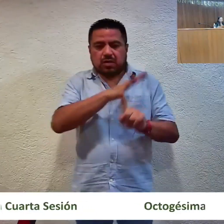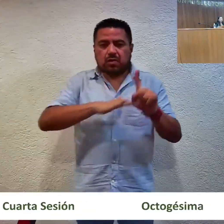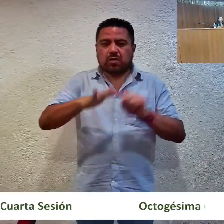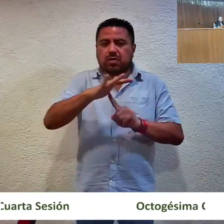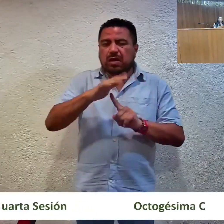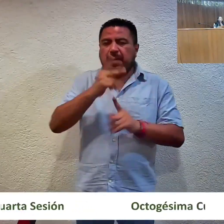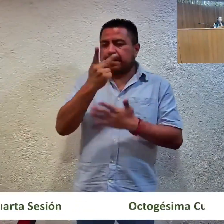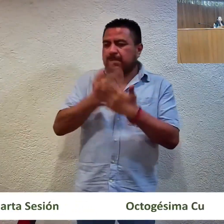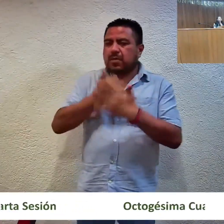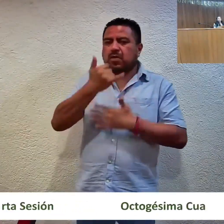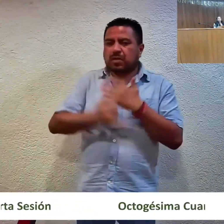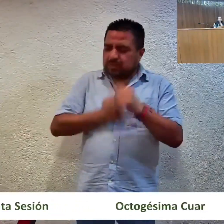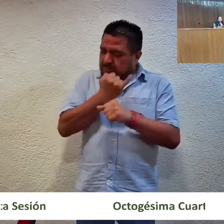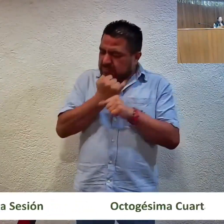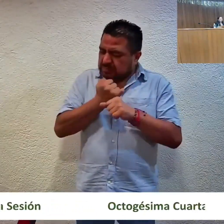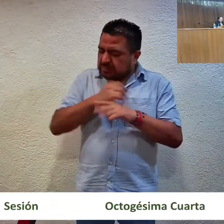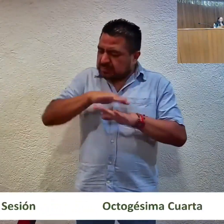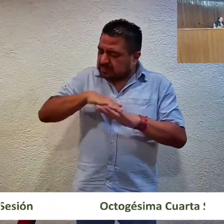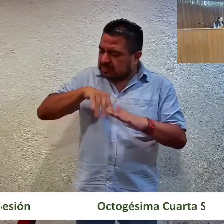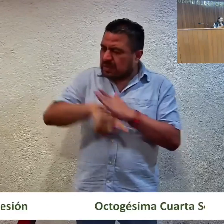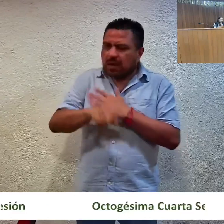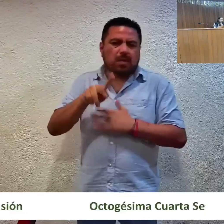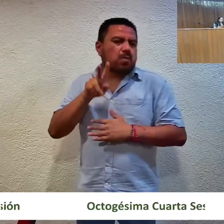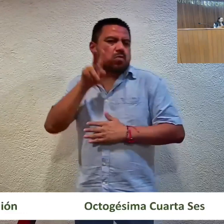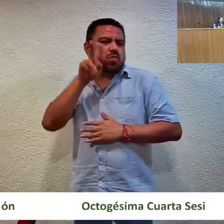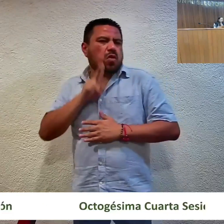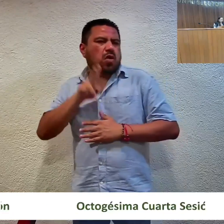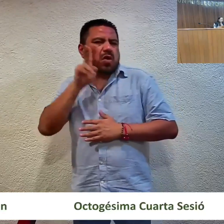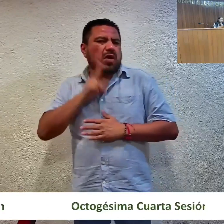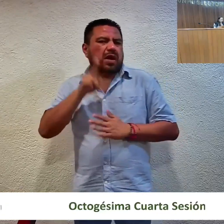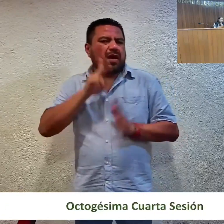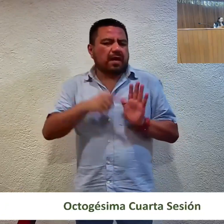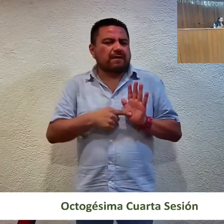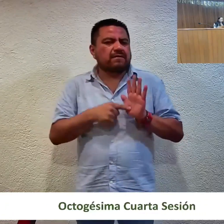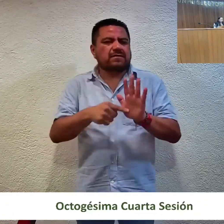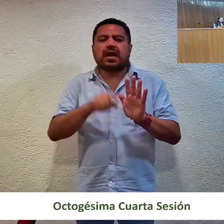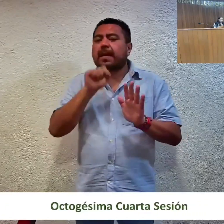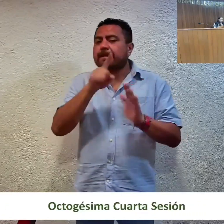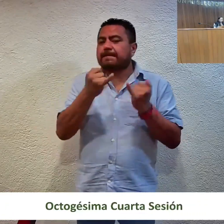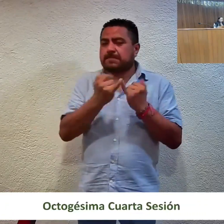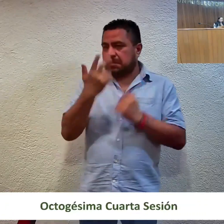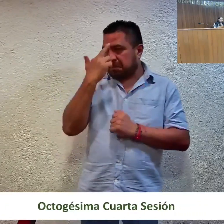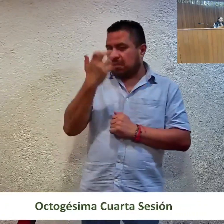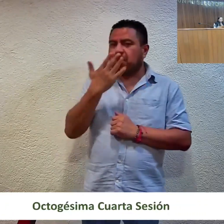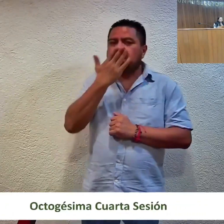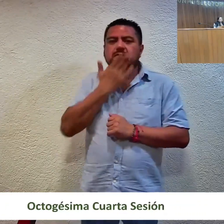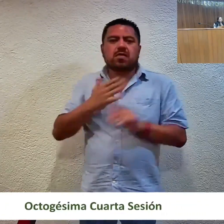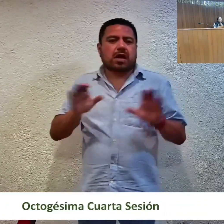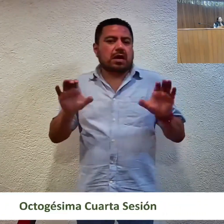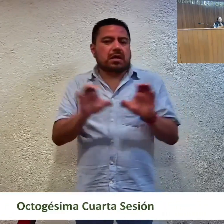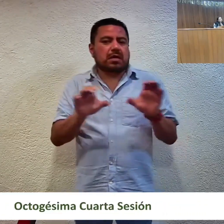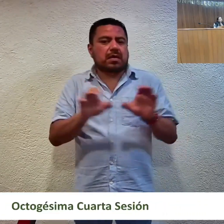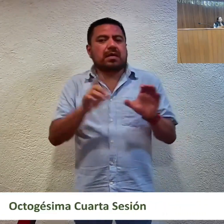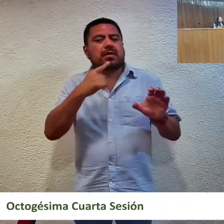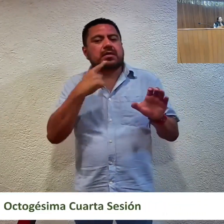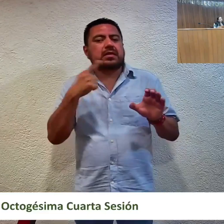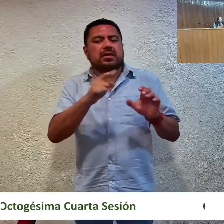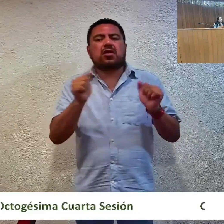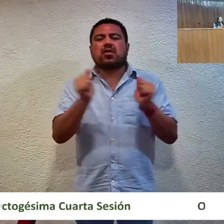proyecto de cuentas se analizan las pruebas allegadas al expediente así se razona que no se acreditaron los hechos denunciados como